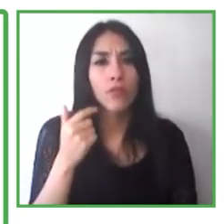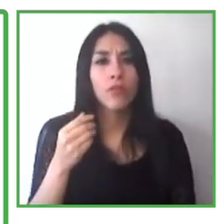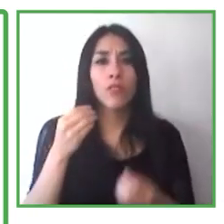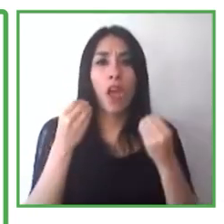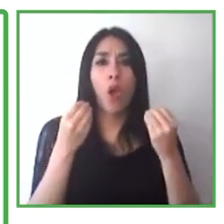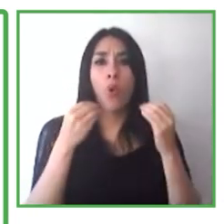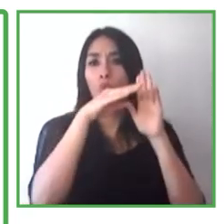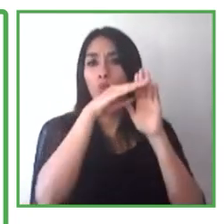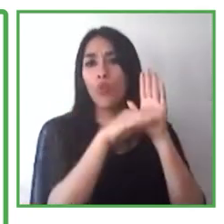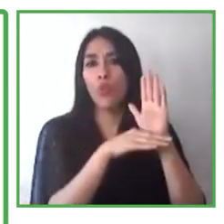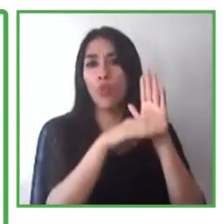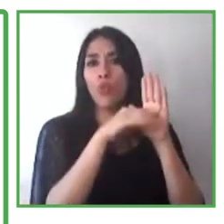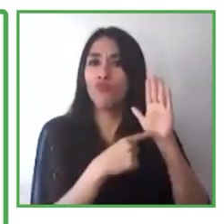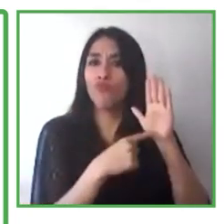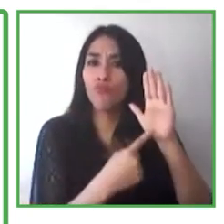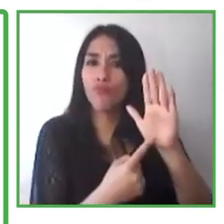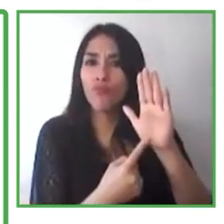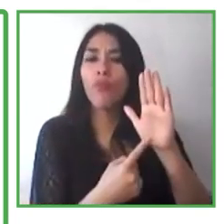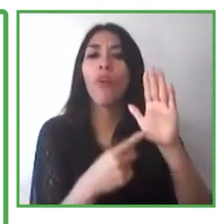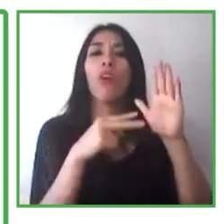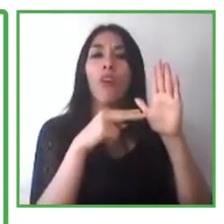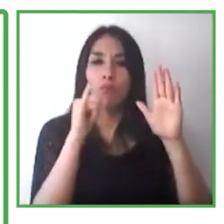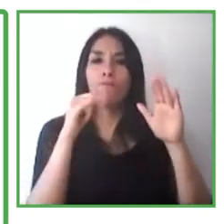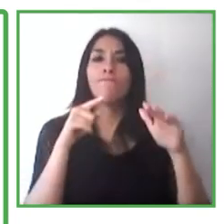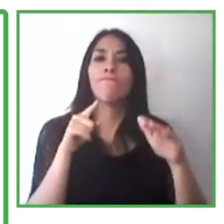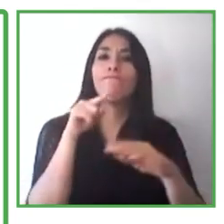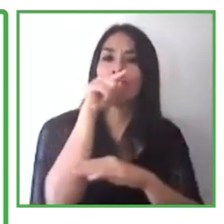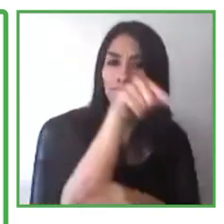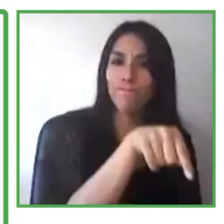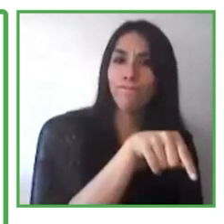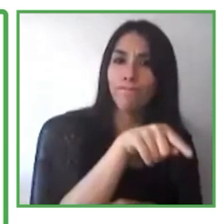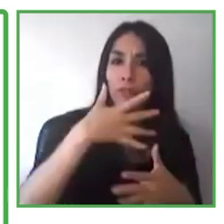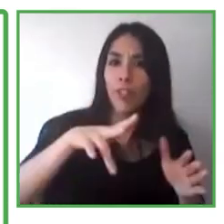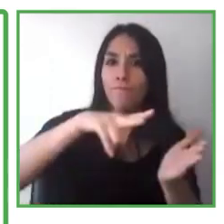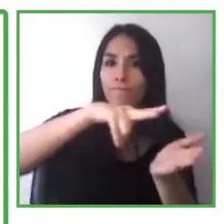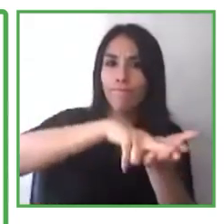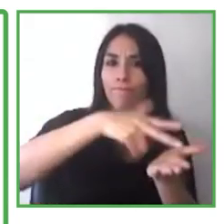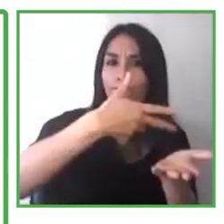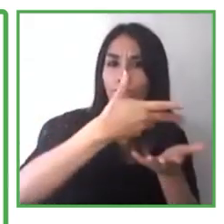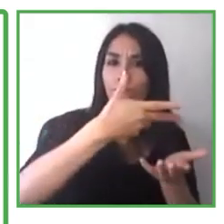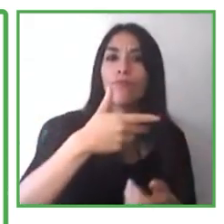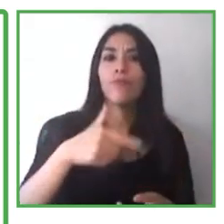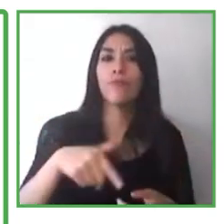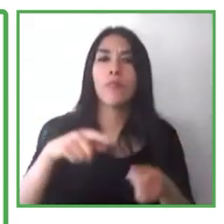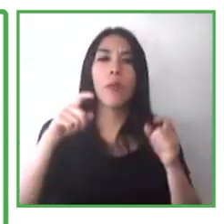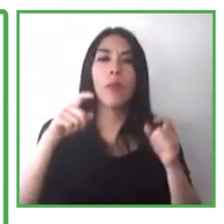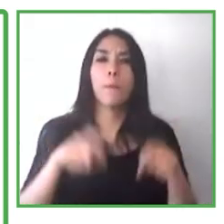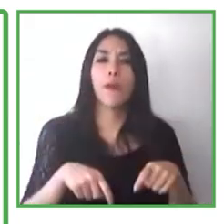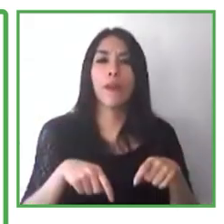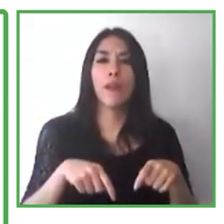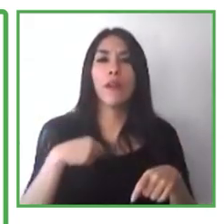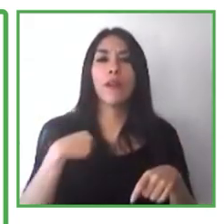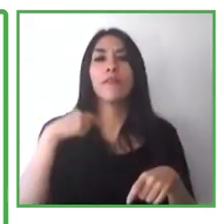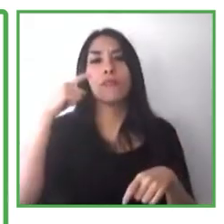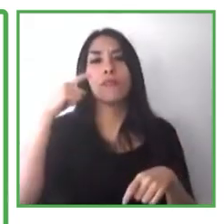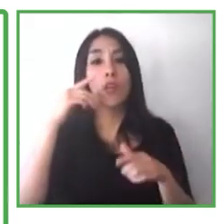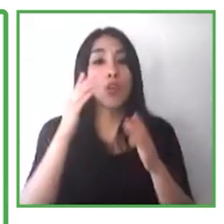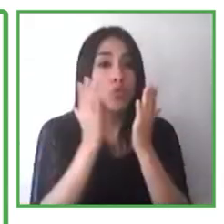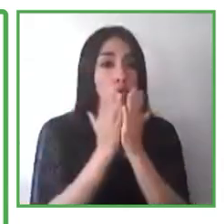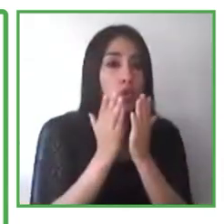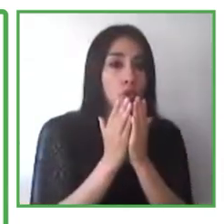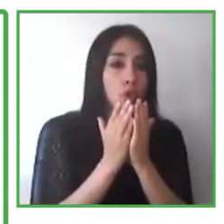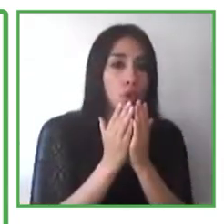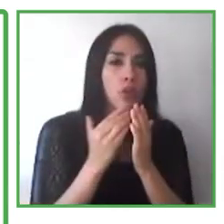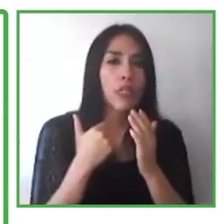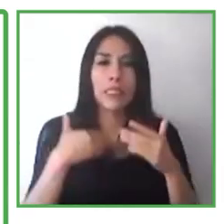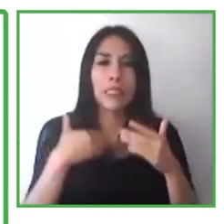previo a contratar a las personas con discapacidades, traten de ser humildes en su enfoque, traten de capitalizar en el